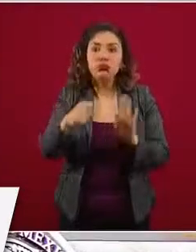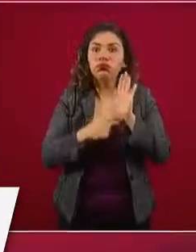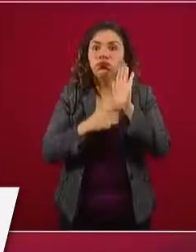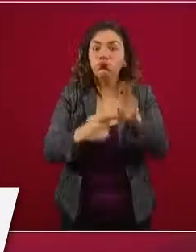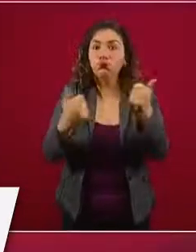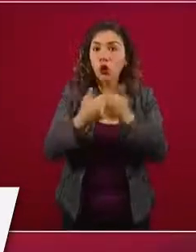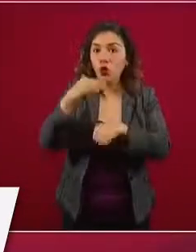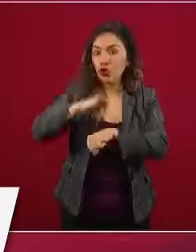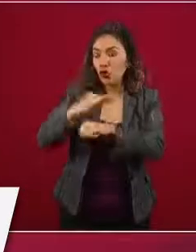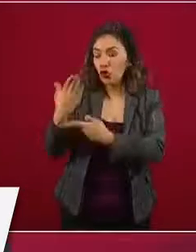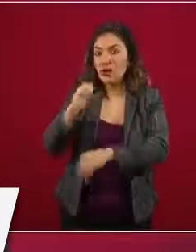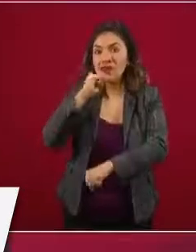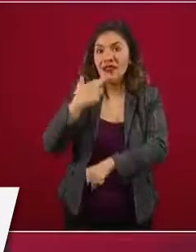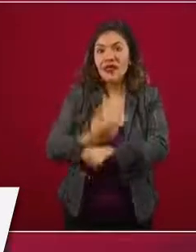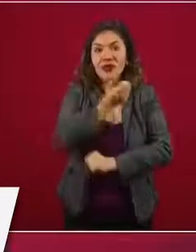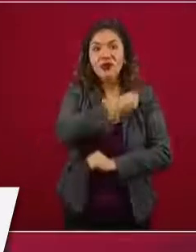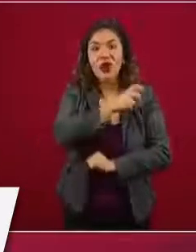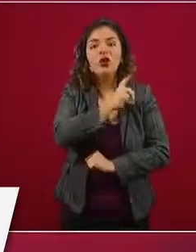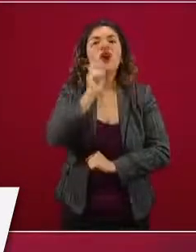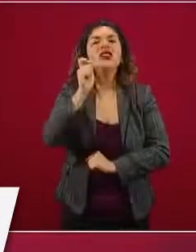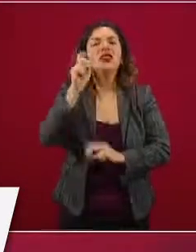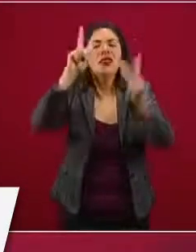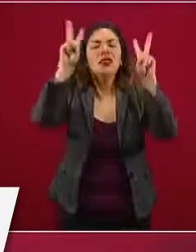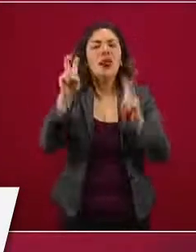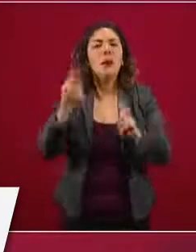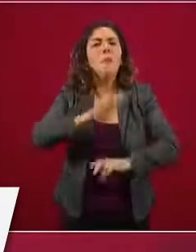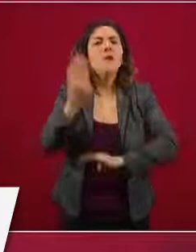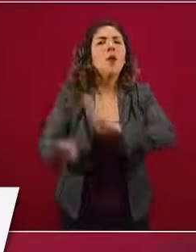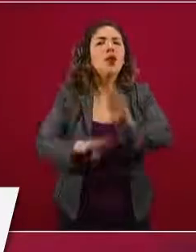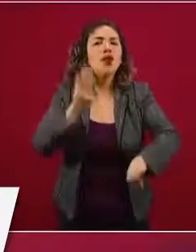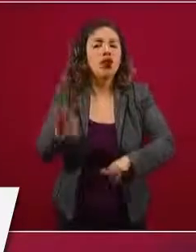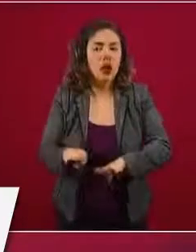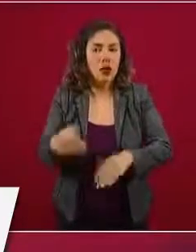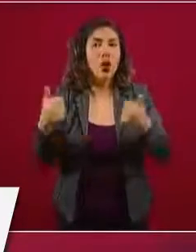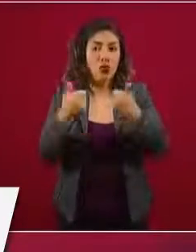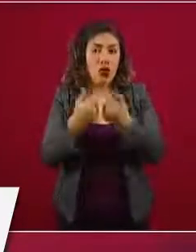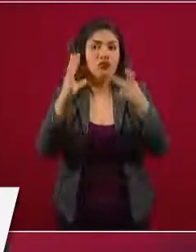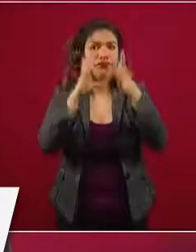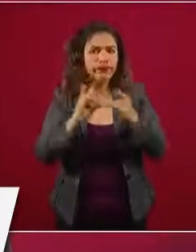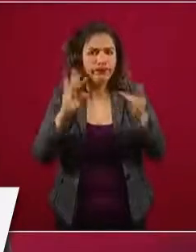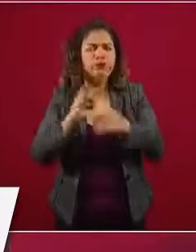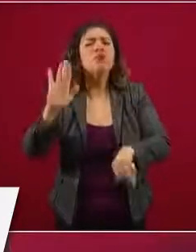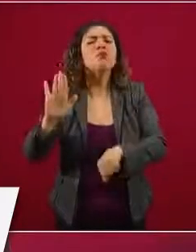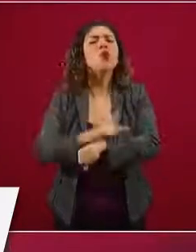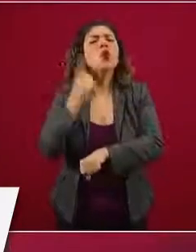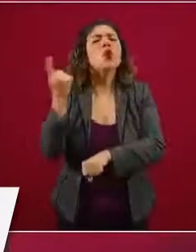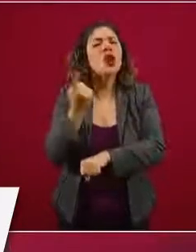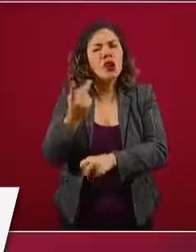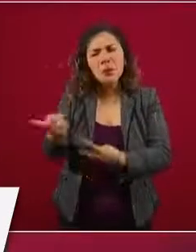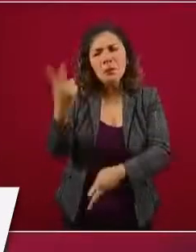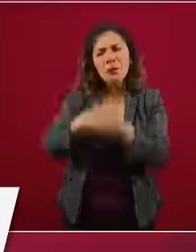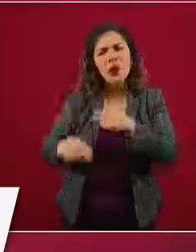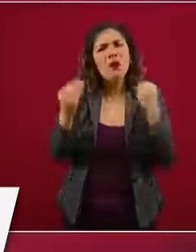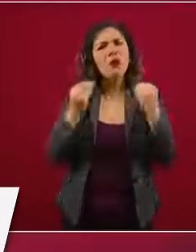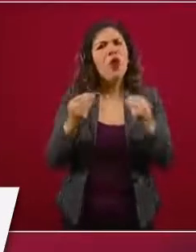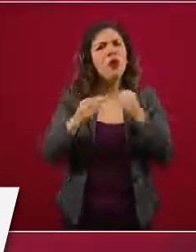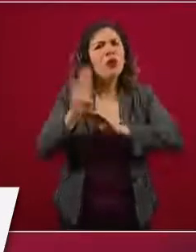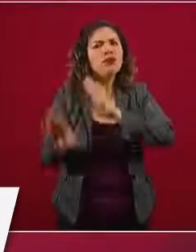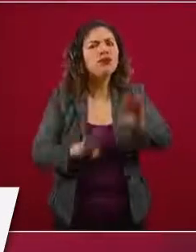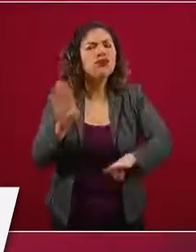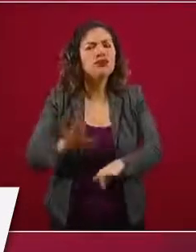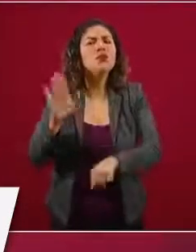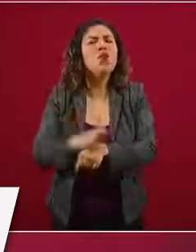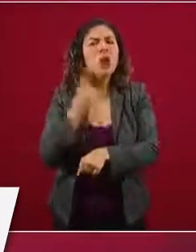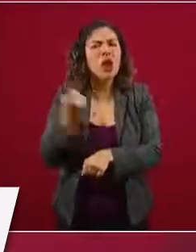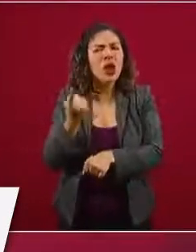secretario de Salud, que es el tema de la mortalidad, qué le explica, por qué ha ocurrido y cuáles son